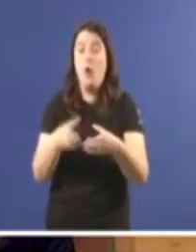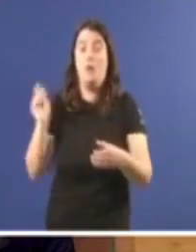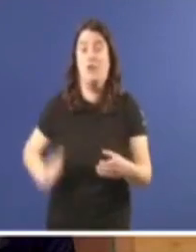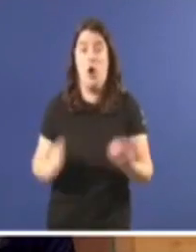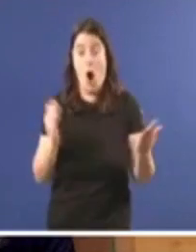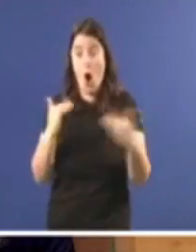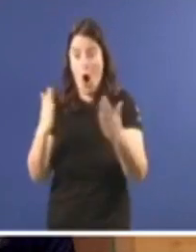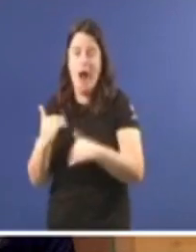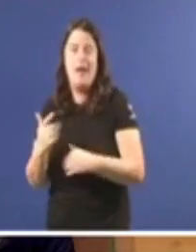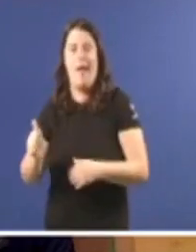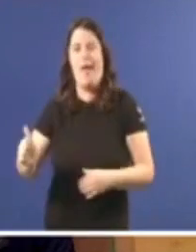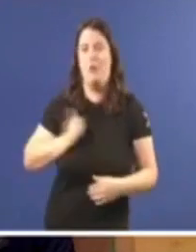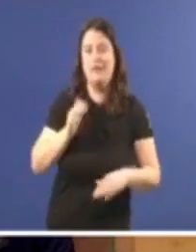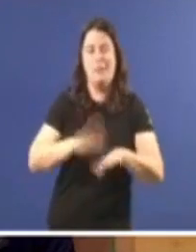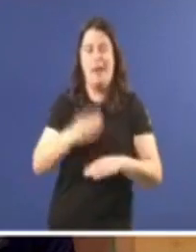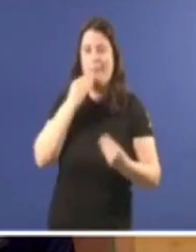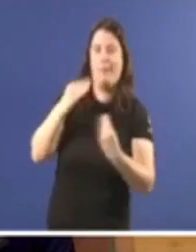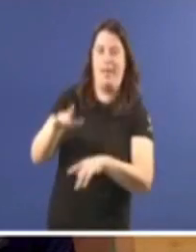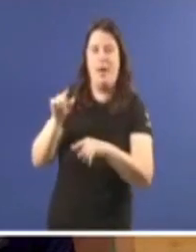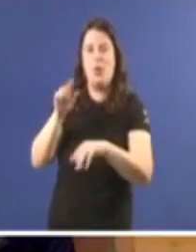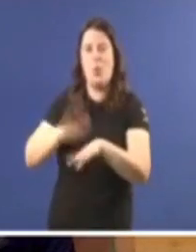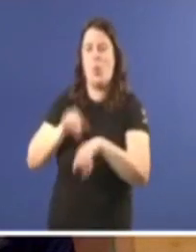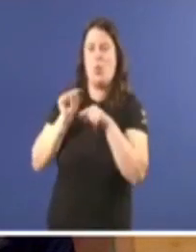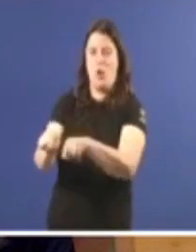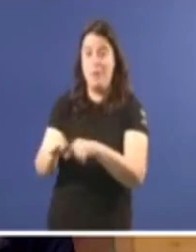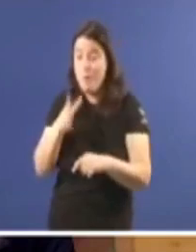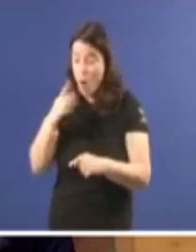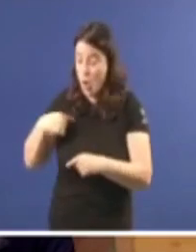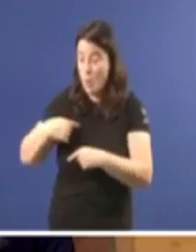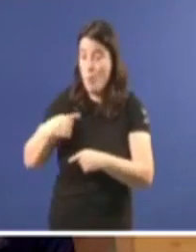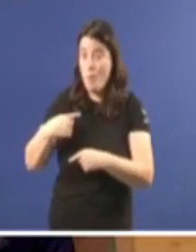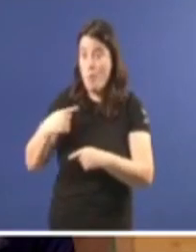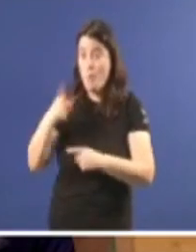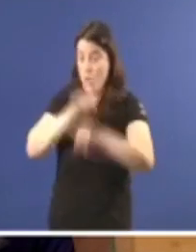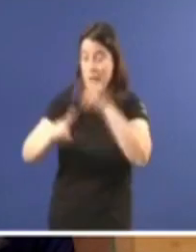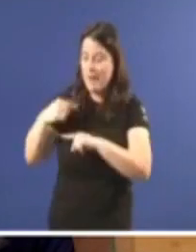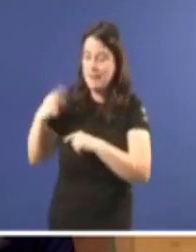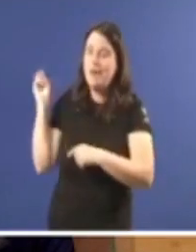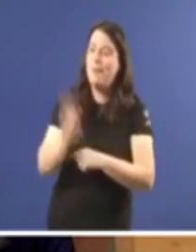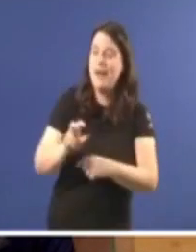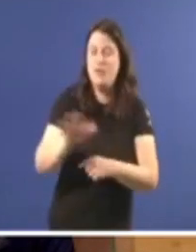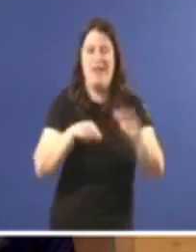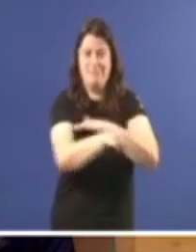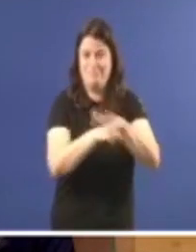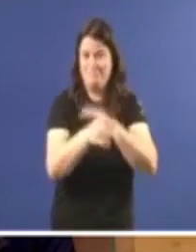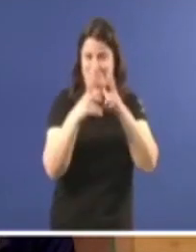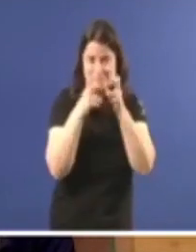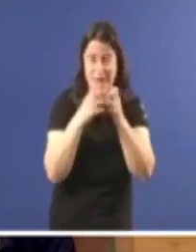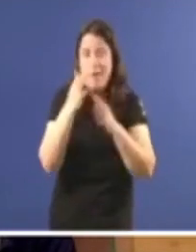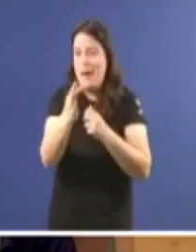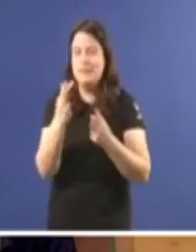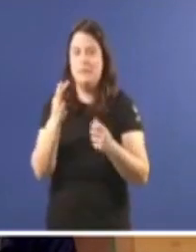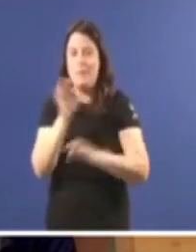usada para culpalos cando todos estes problemas proceden dunha mala xestión e dunha nefasta previsión de necesidades.